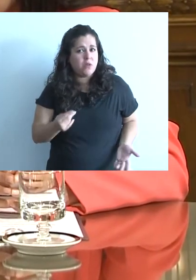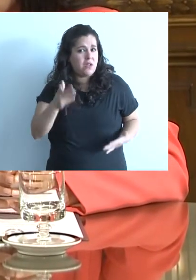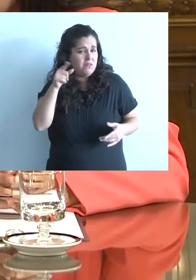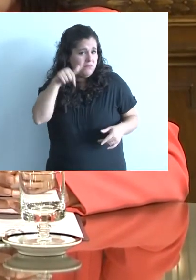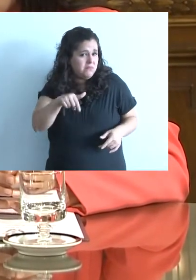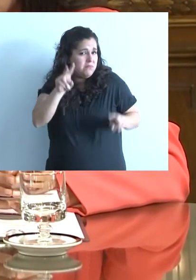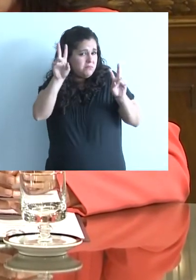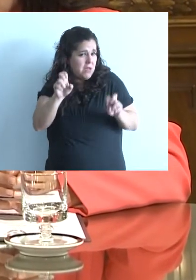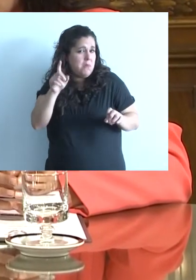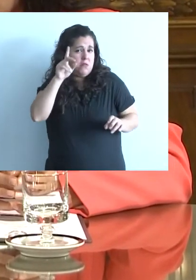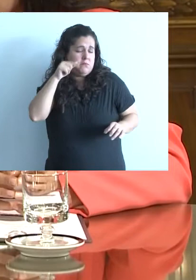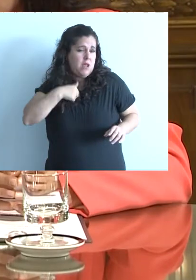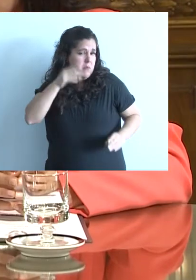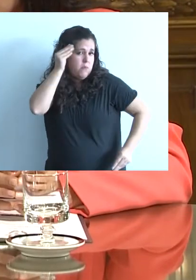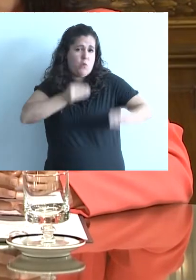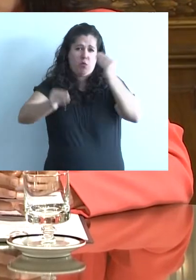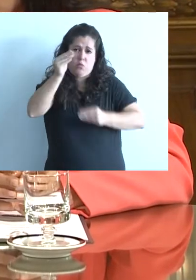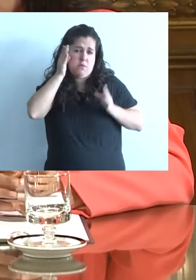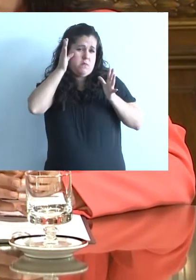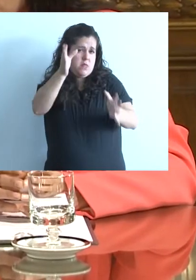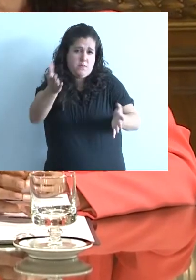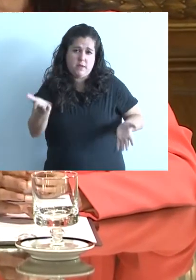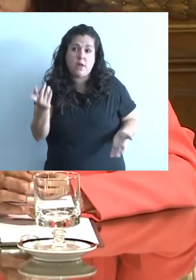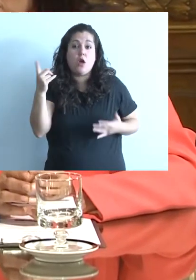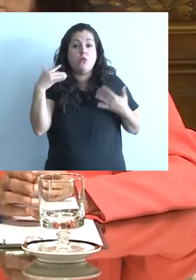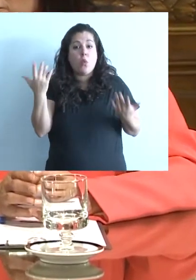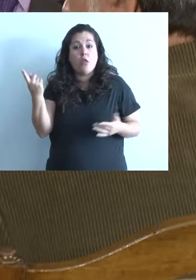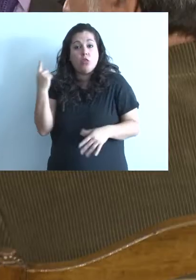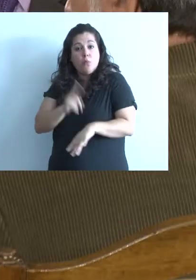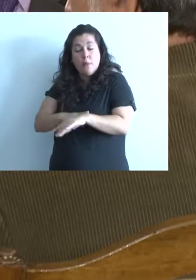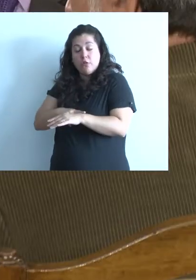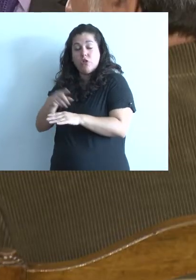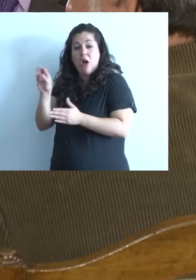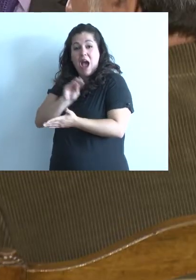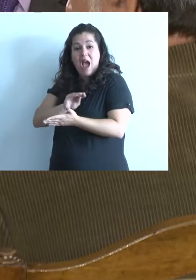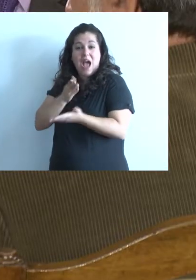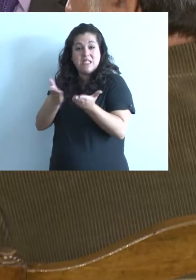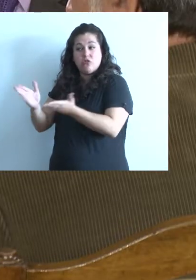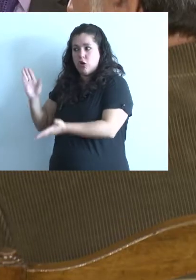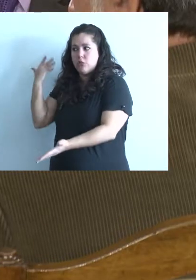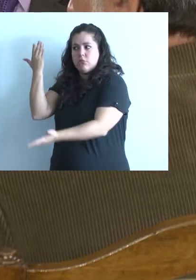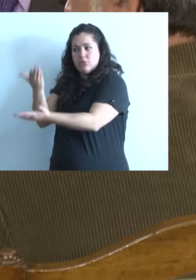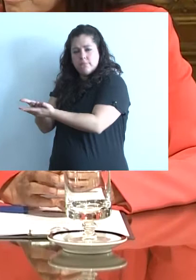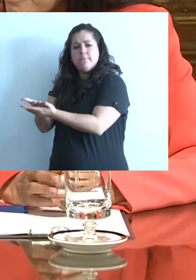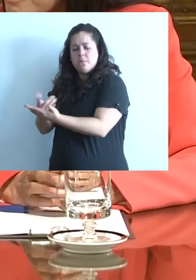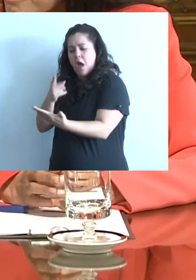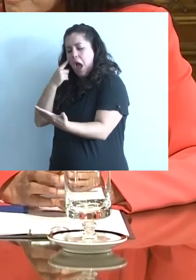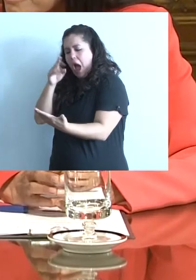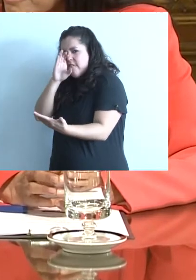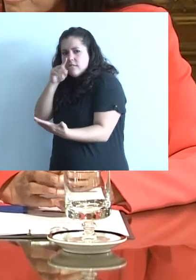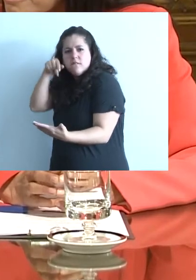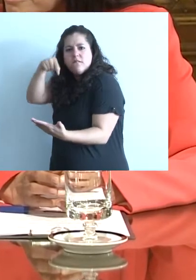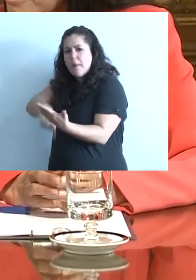me ha preocupado mucho. Entonces, cuando un asesor me presentó esta iniciativa, me causó un tema de decir, bueno,